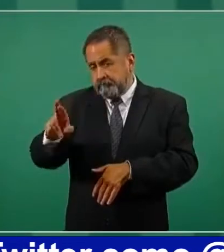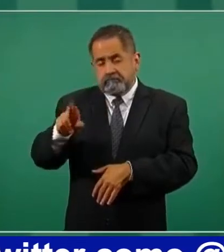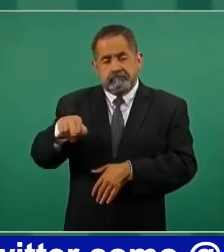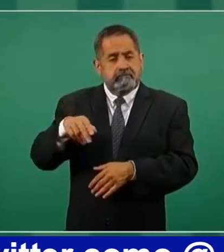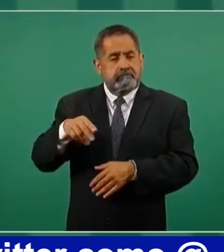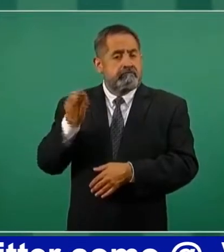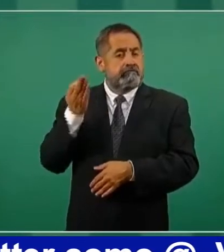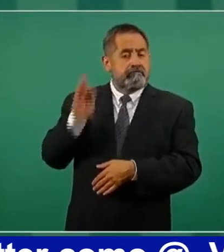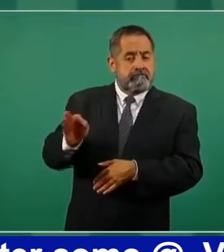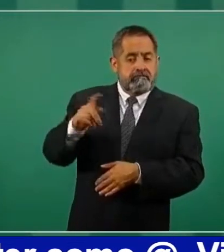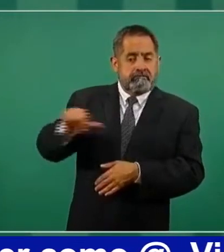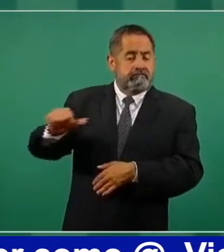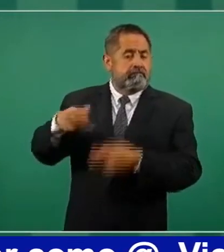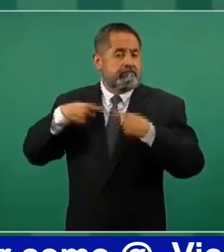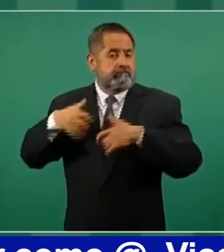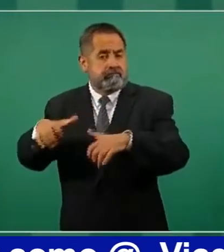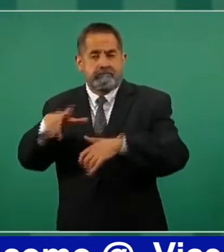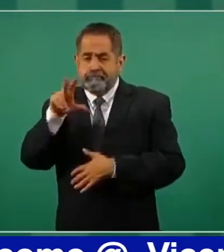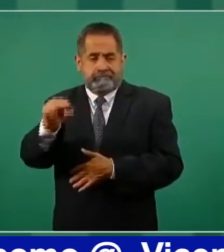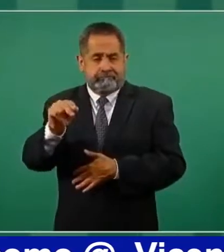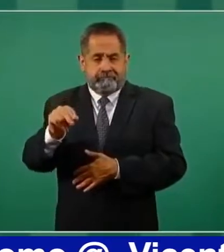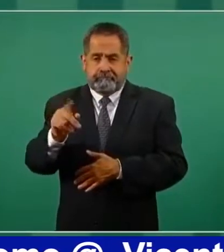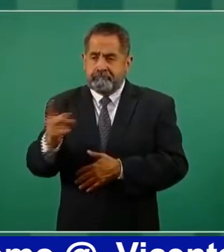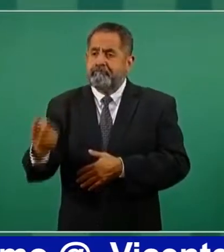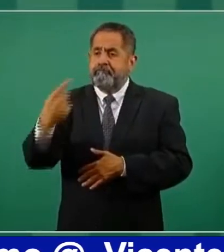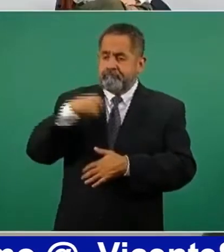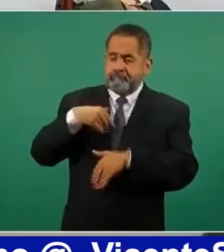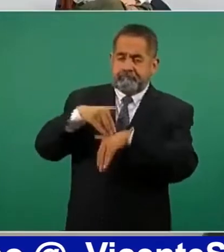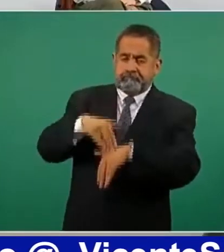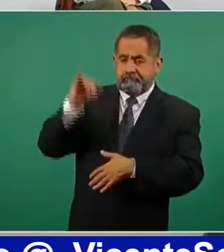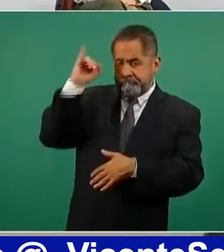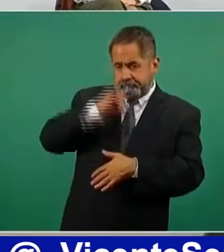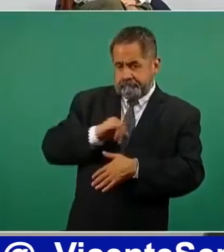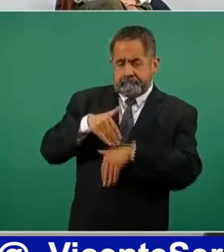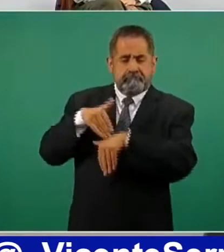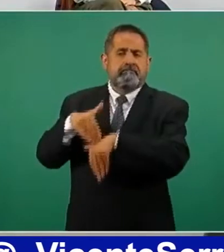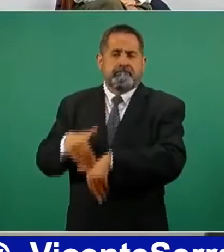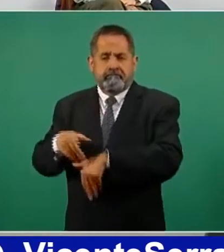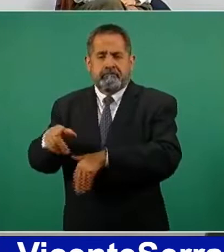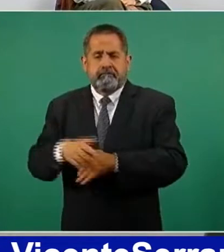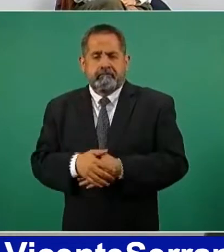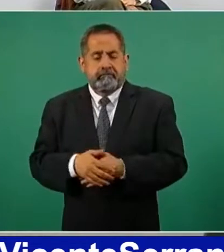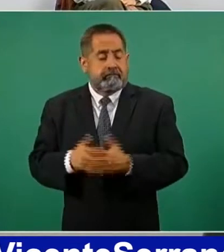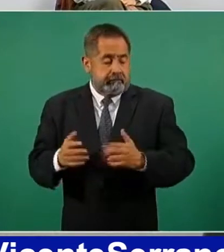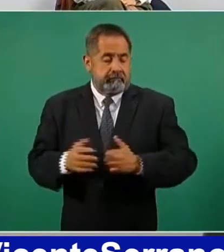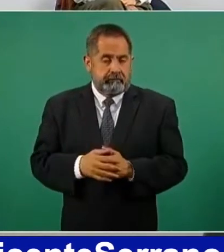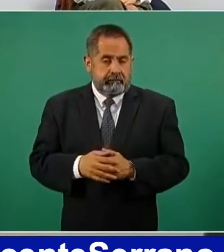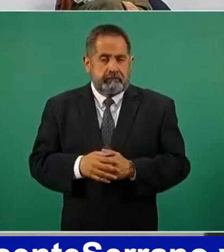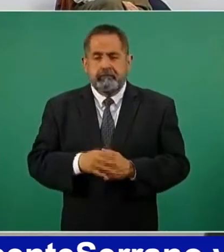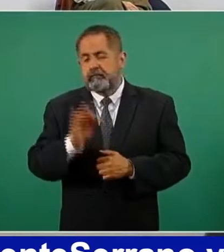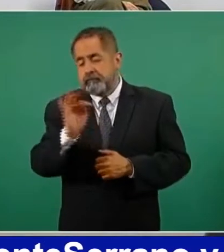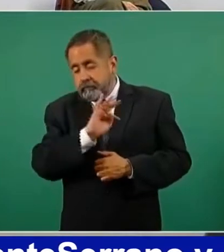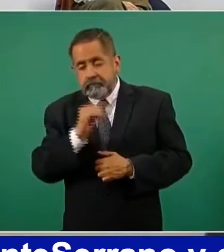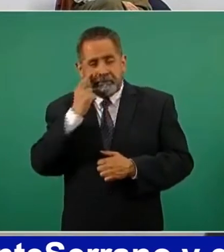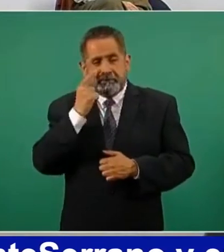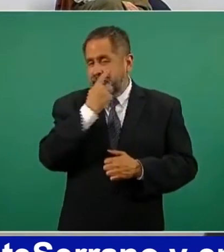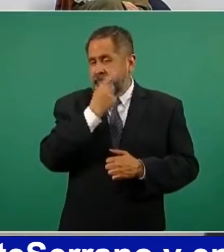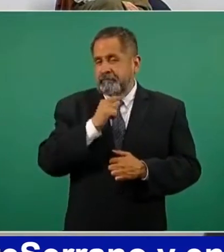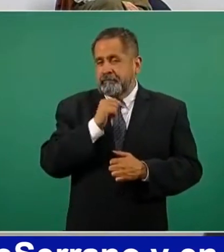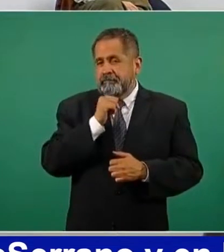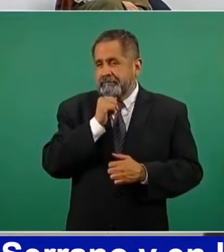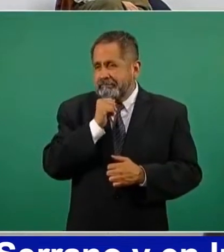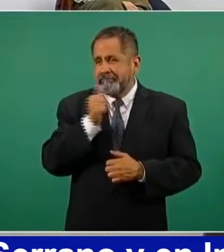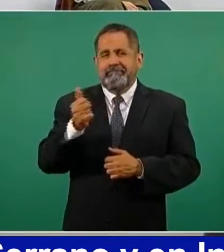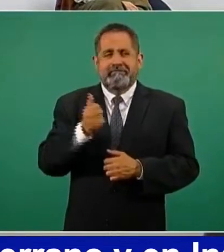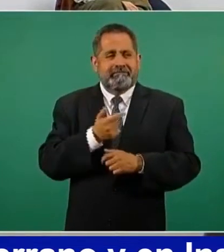Y su amo es el pueblo. Cuando no hay democracia, cuando son los